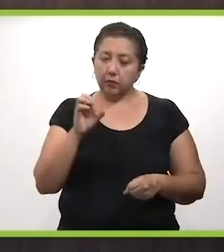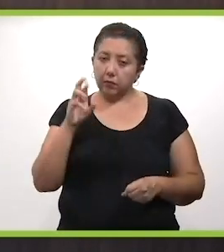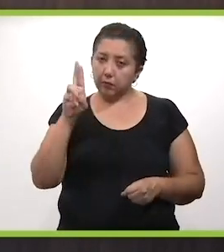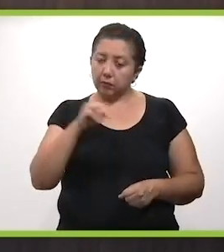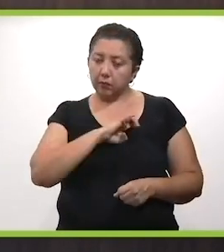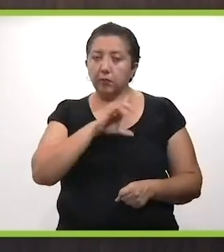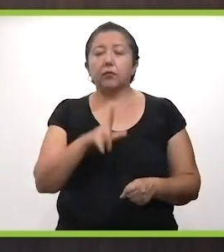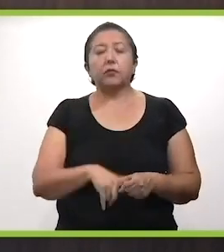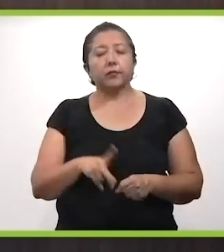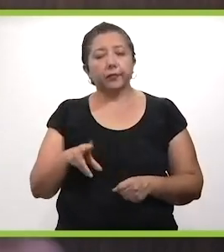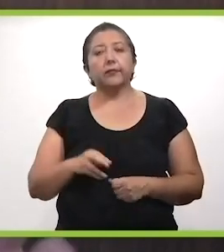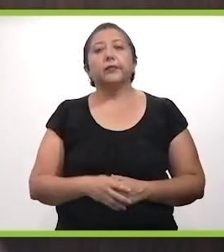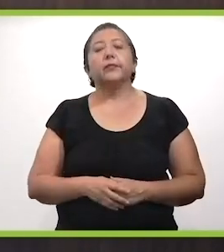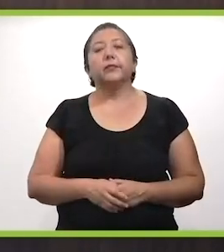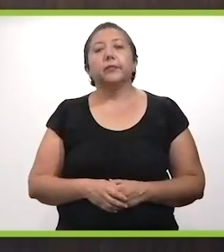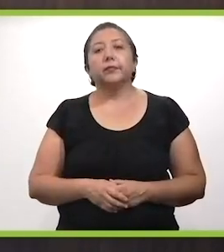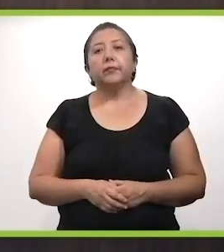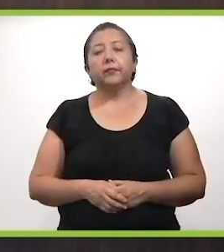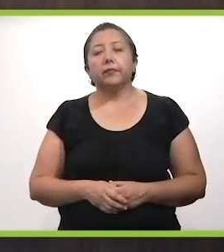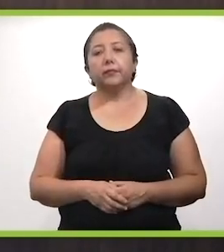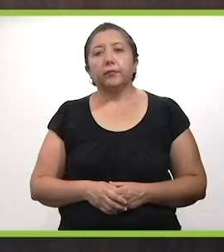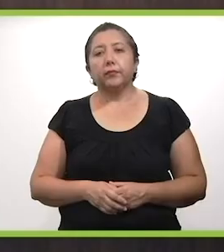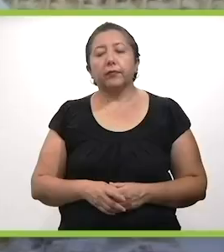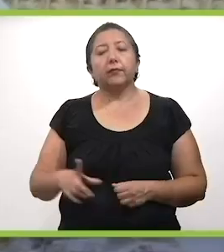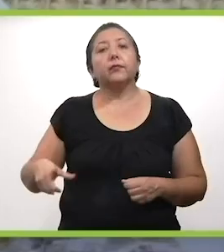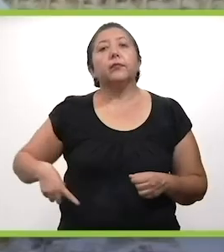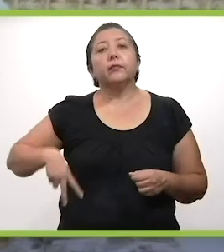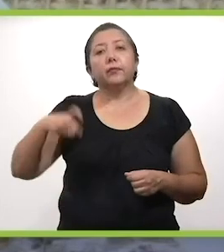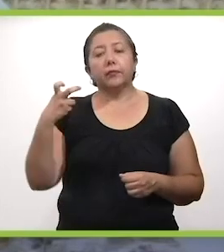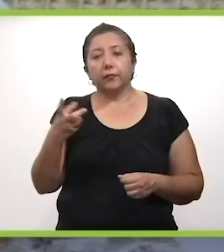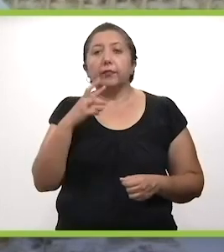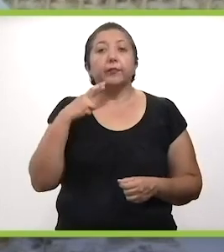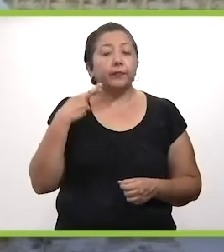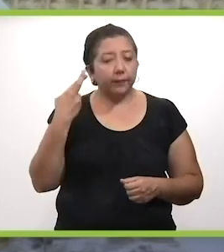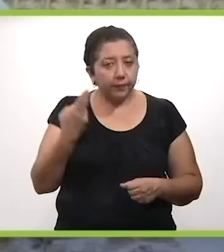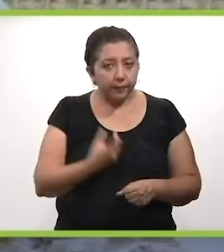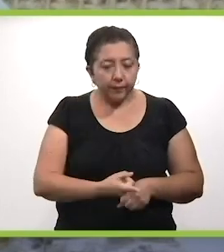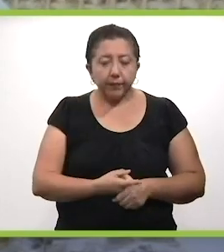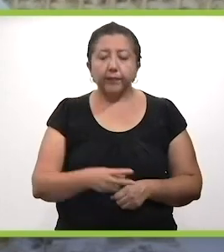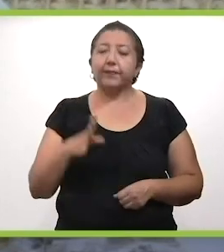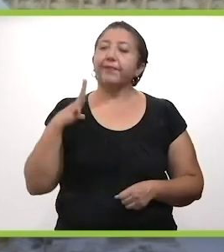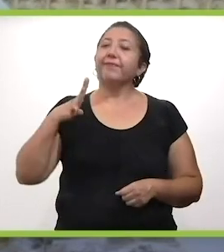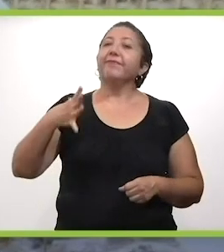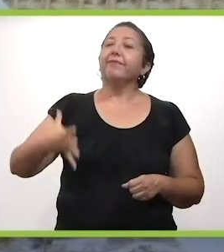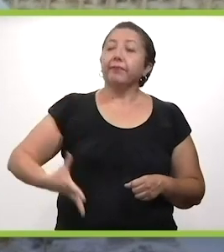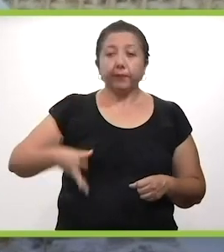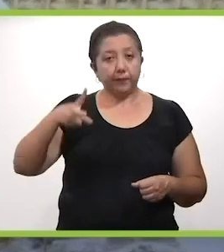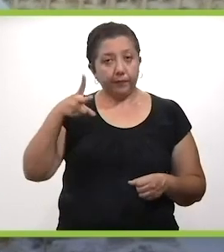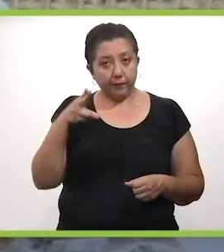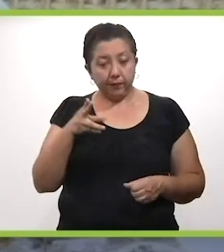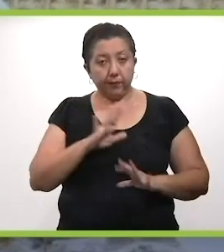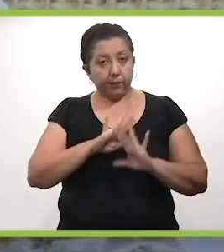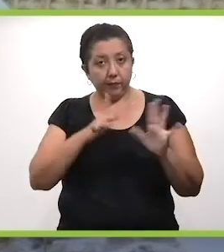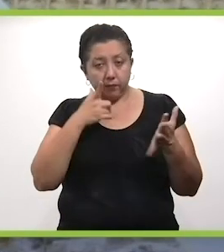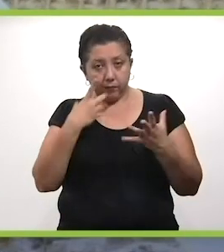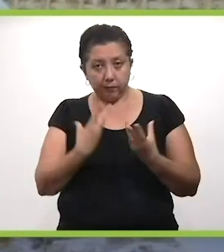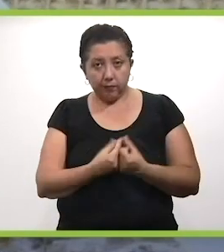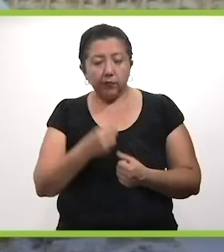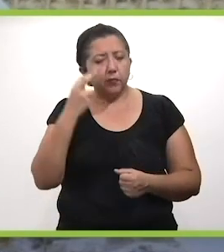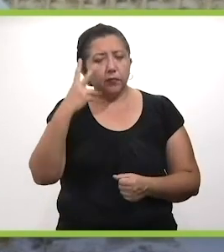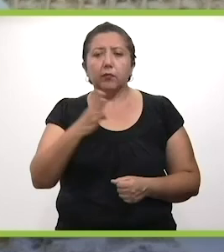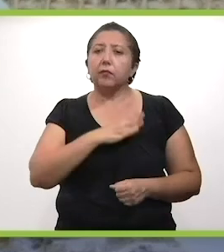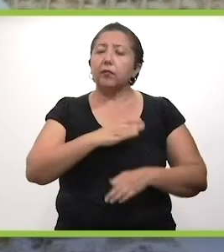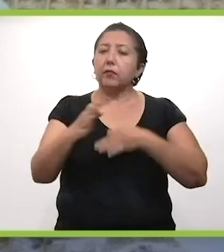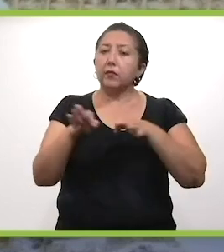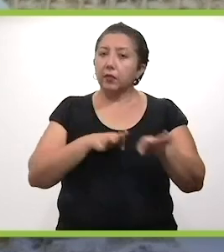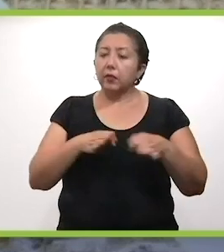realizando en el Hospital Orán, pero en general también en el sector salud. Gobernador, estos resultados no se enorgullecen, pero también, como